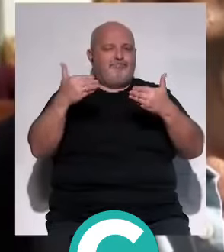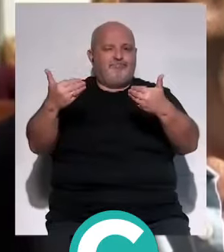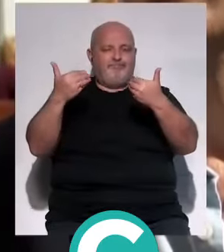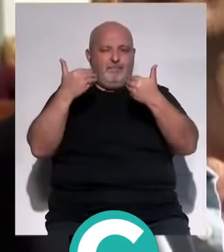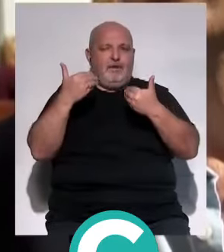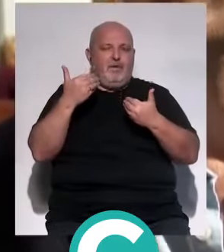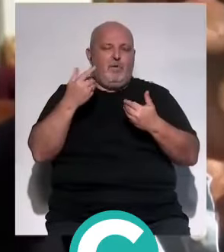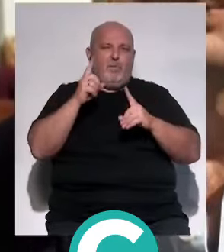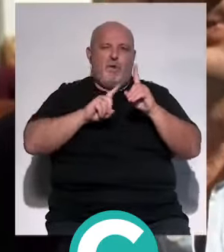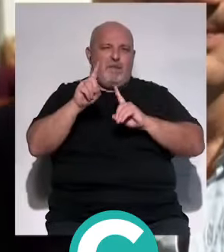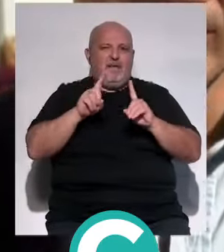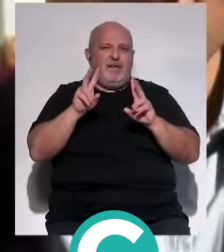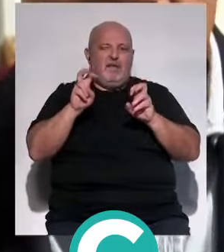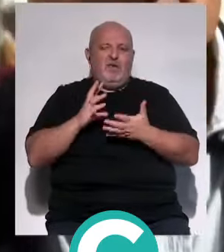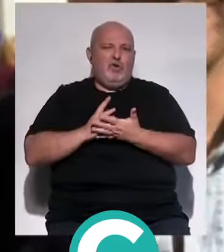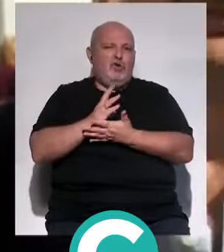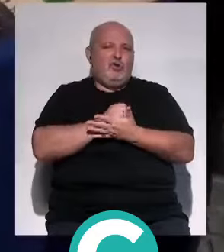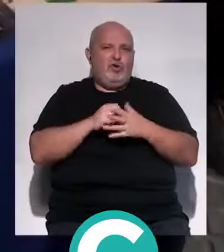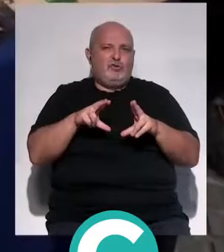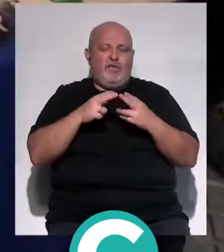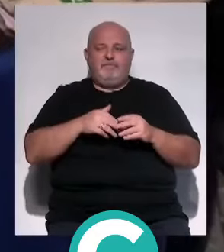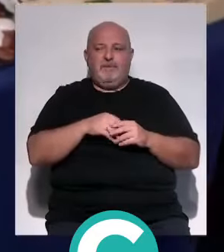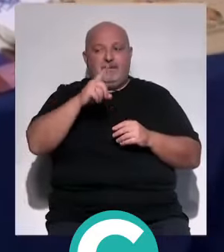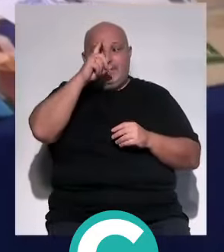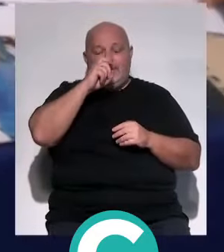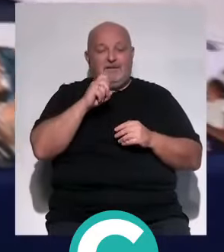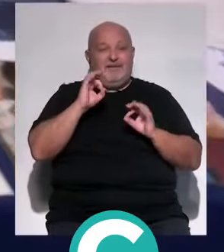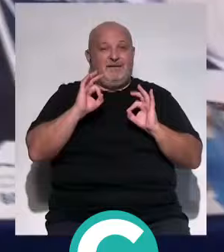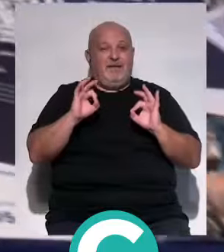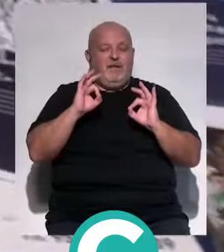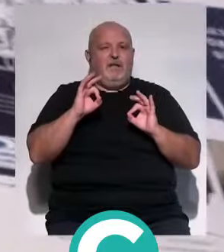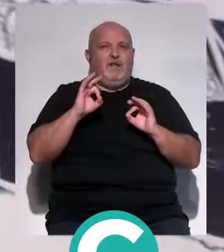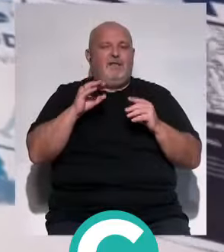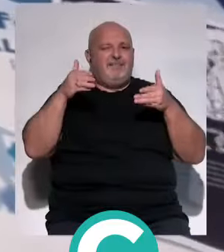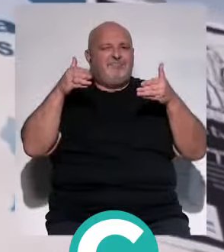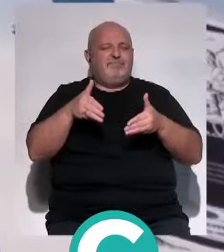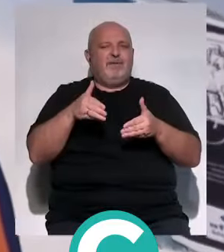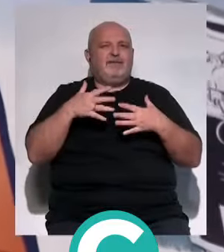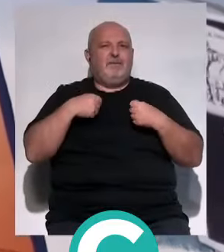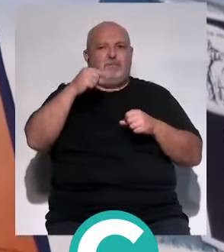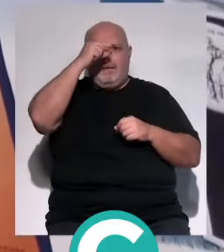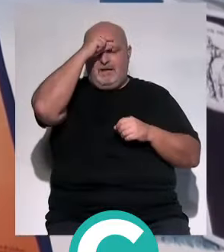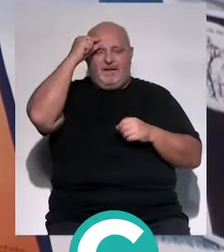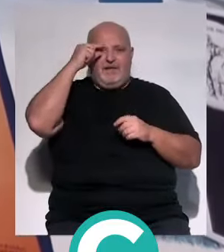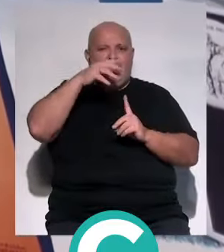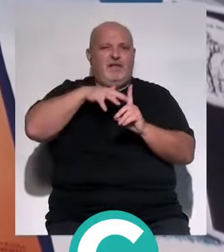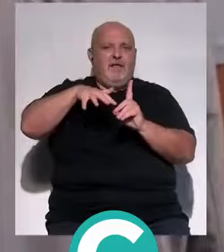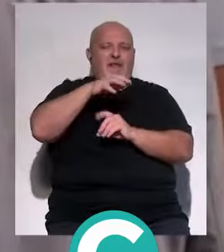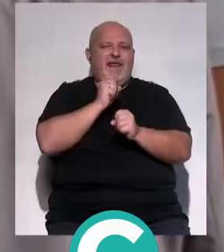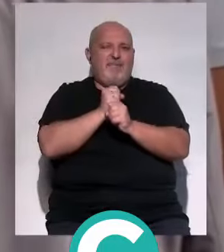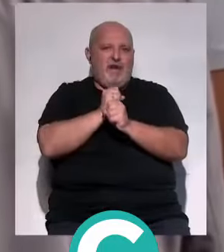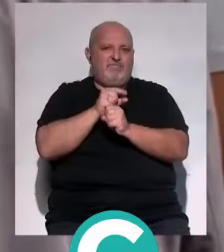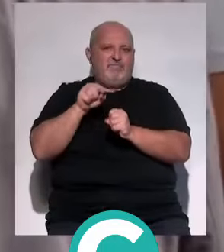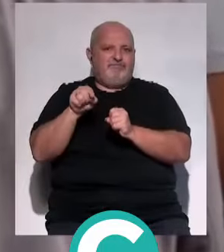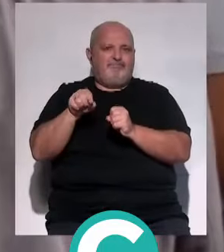esa necesidad. Es un problema de toda la sociedad. Este año la conmemoración se ha centrado en la salud mental en el entorno laboral.